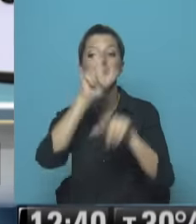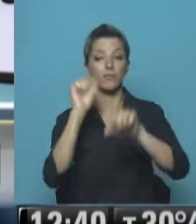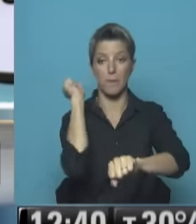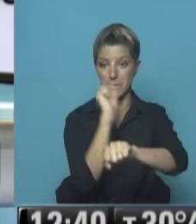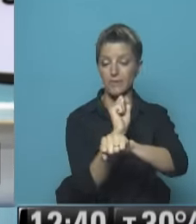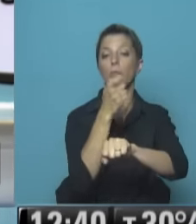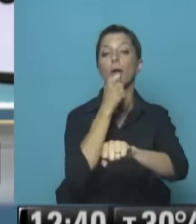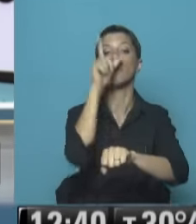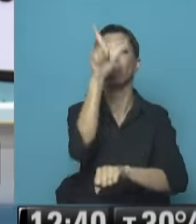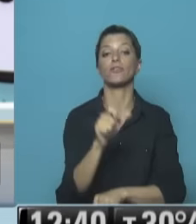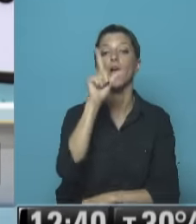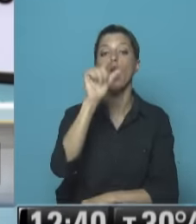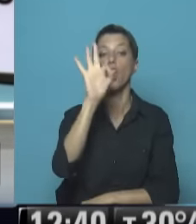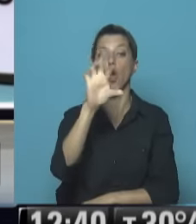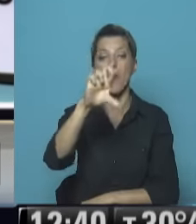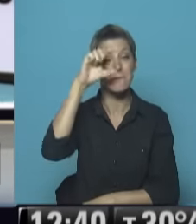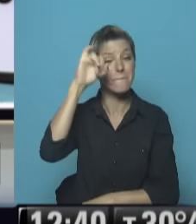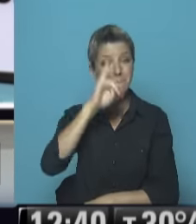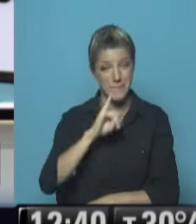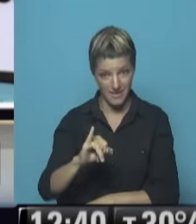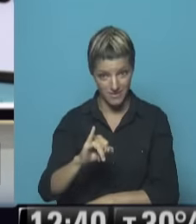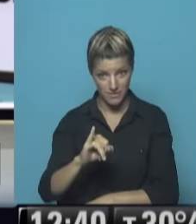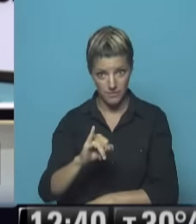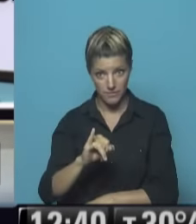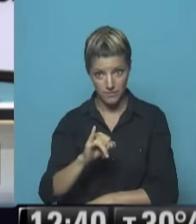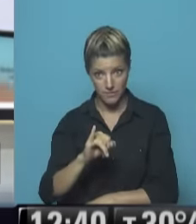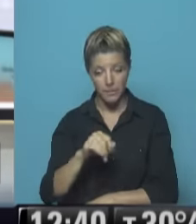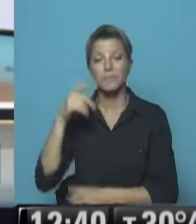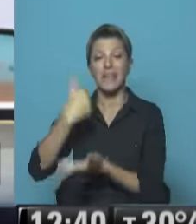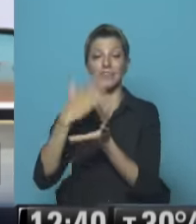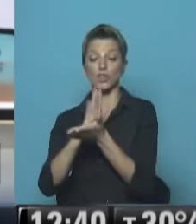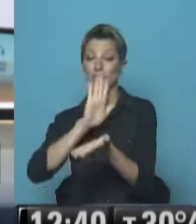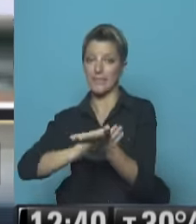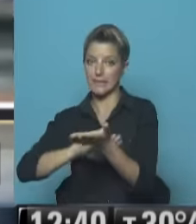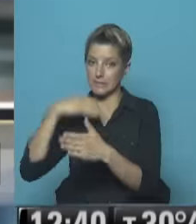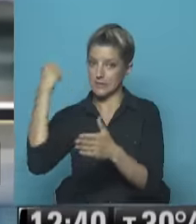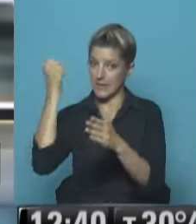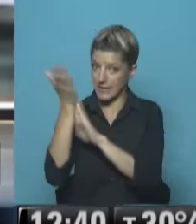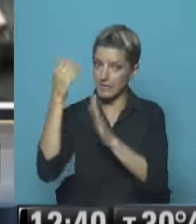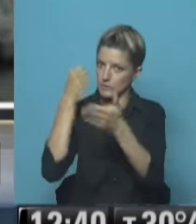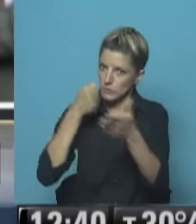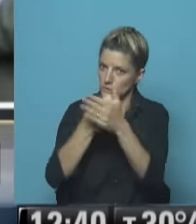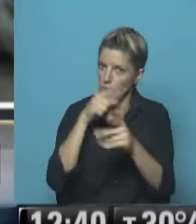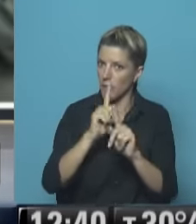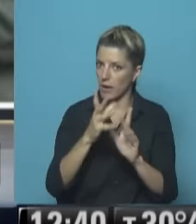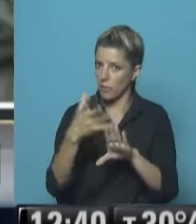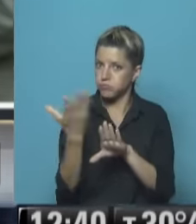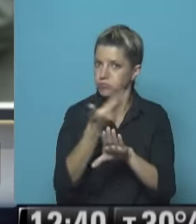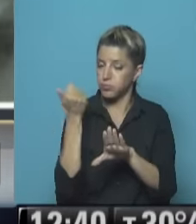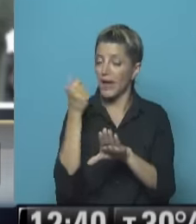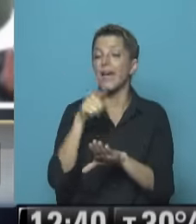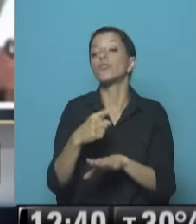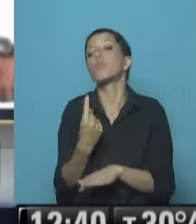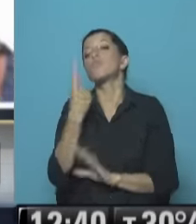Leopoldo López Que tanto se discutió y tanto luchó el sector de derecha venezolano para lograr Este sería una